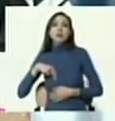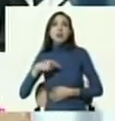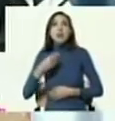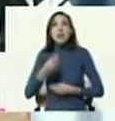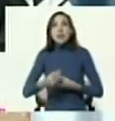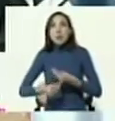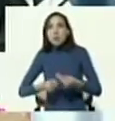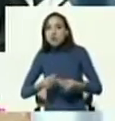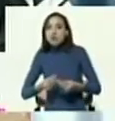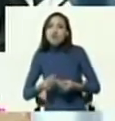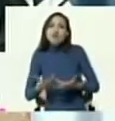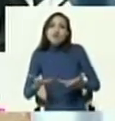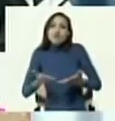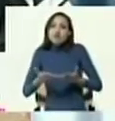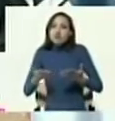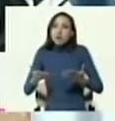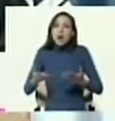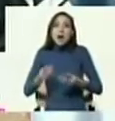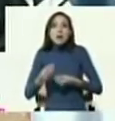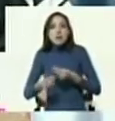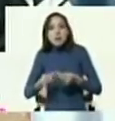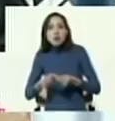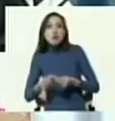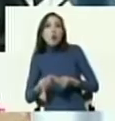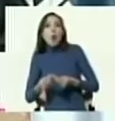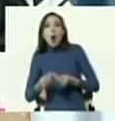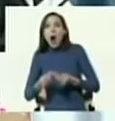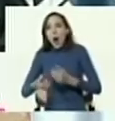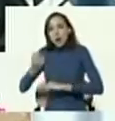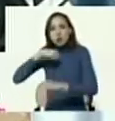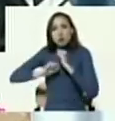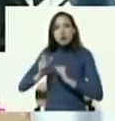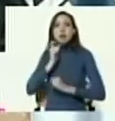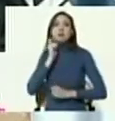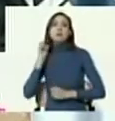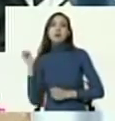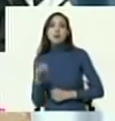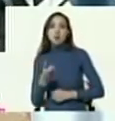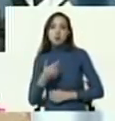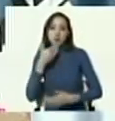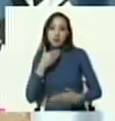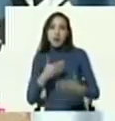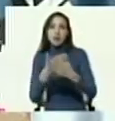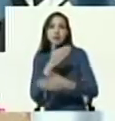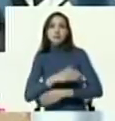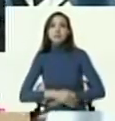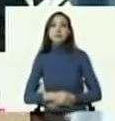promover la impunidad en contra del pueblo de Venezuela. Muchas gracias.